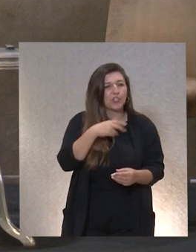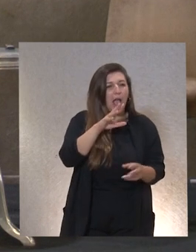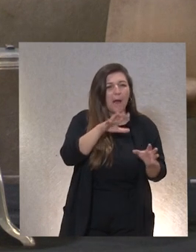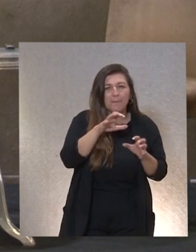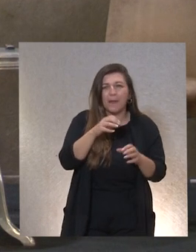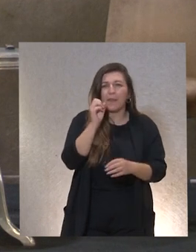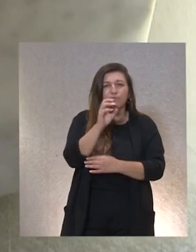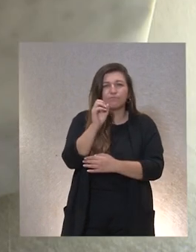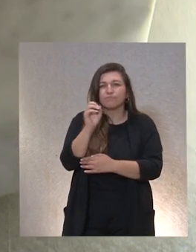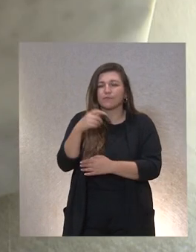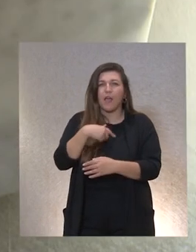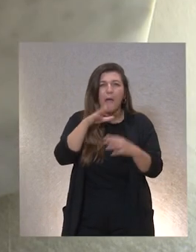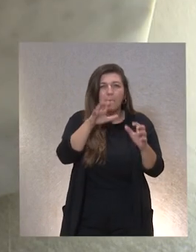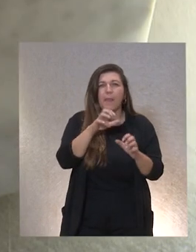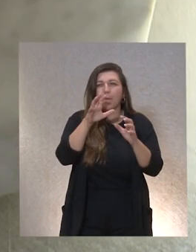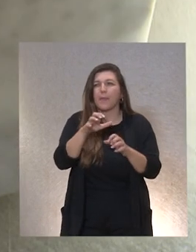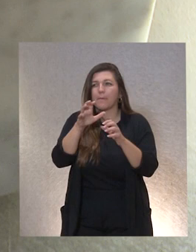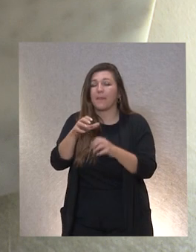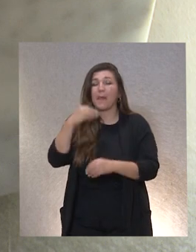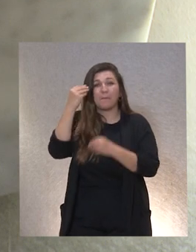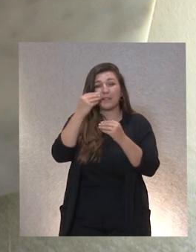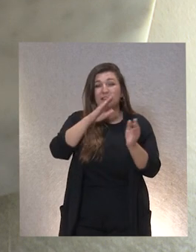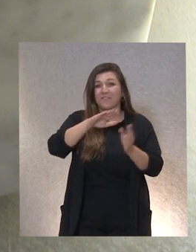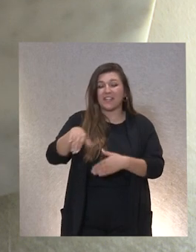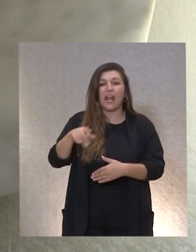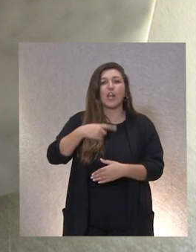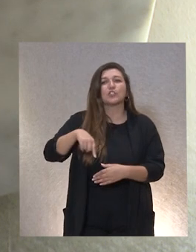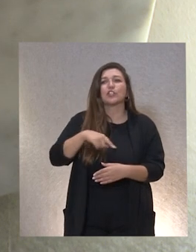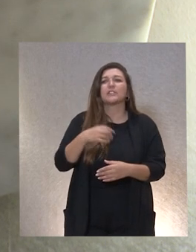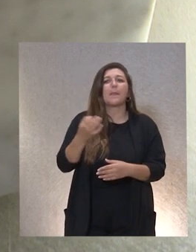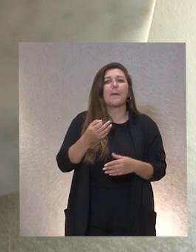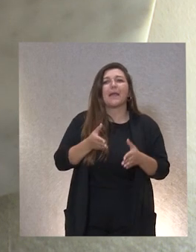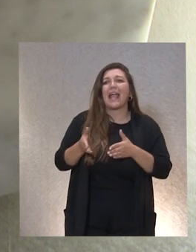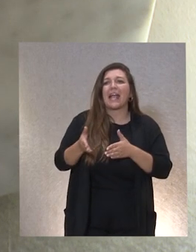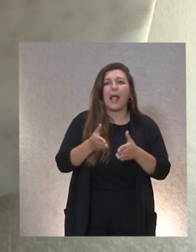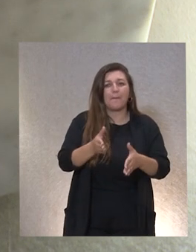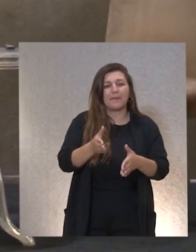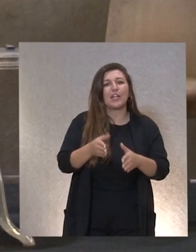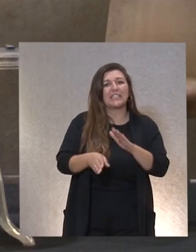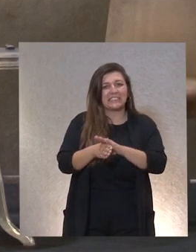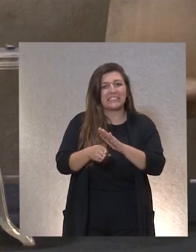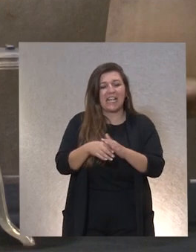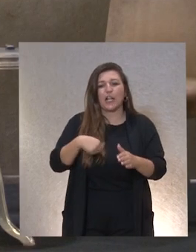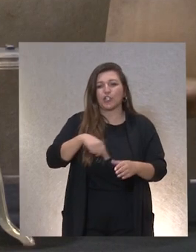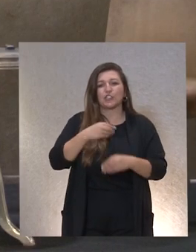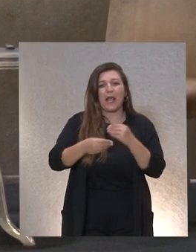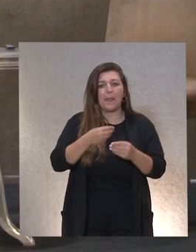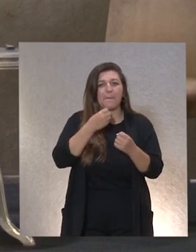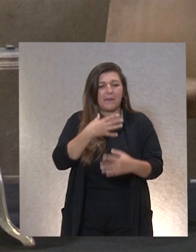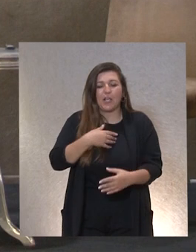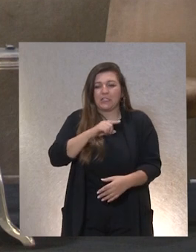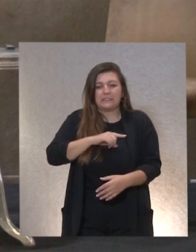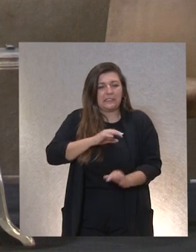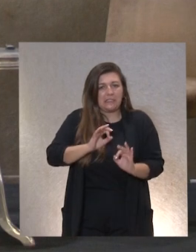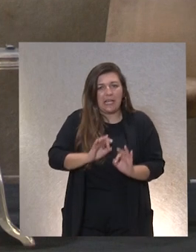que creo que al final lo que nosotros tenemos que hacer es seguir por el camino que lo estamos haciendo muy bien y lo digo como lo siento